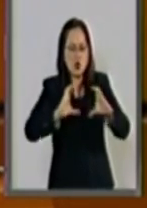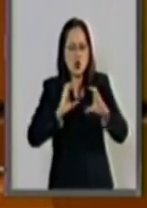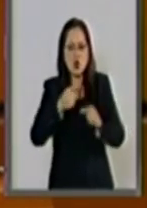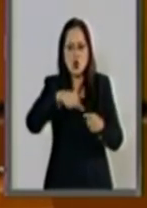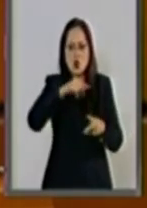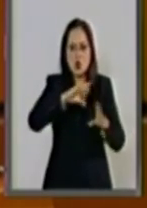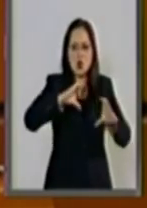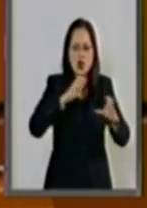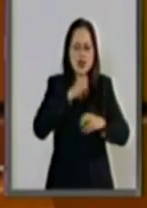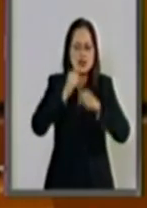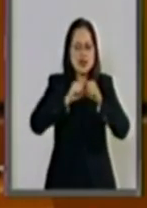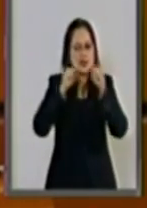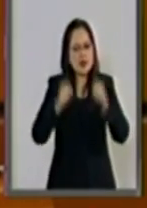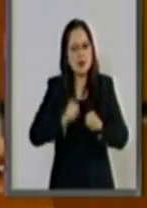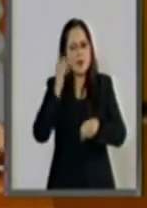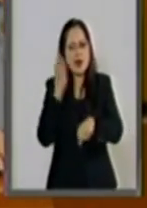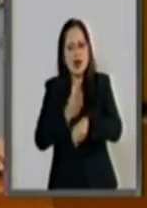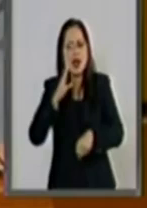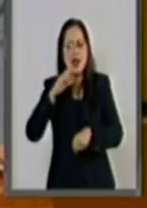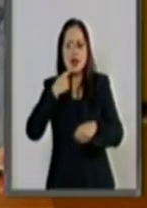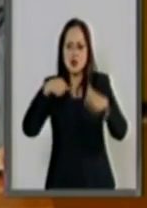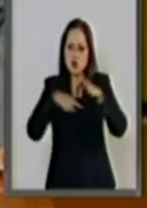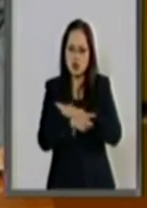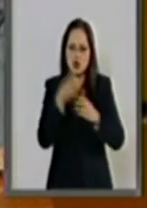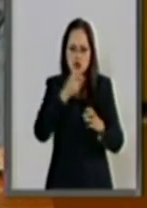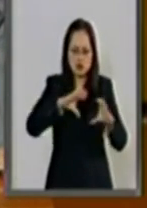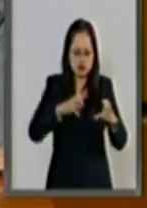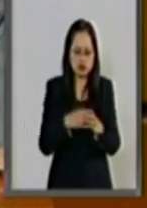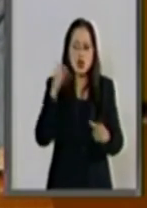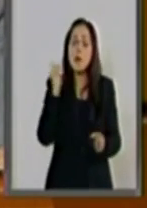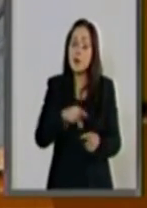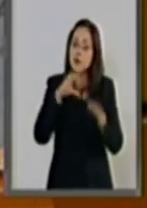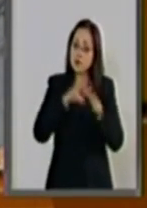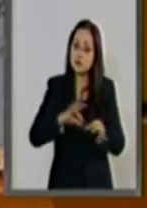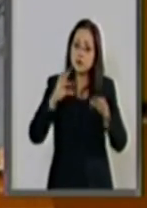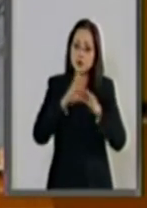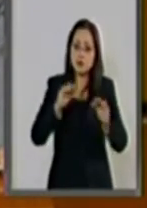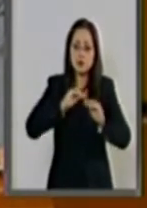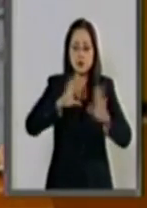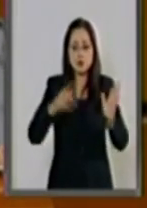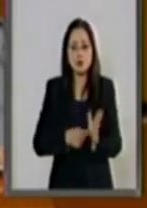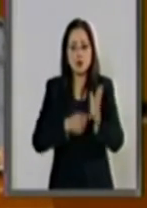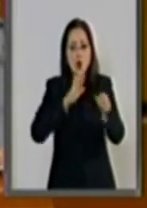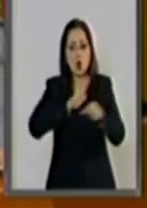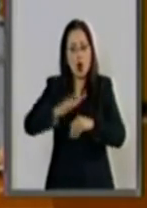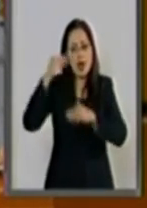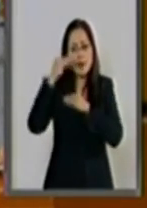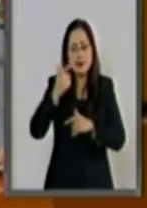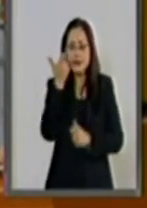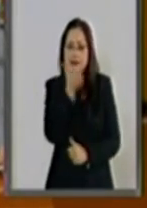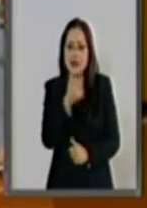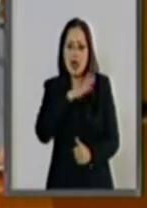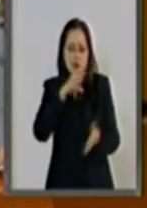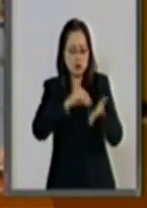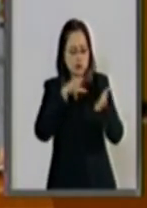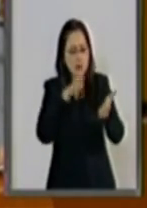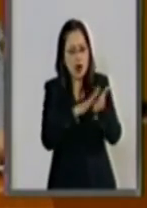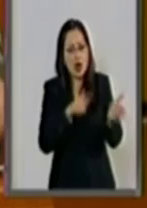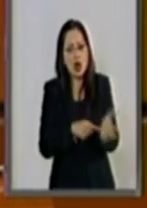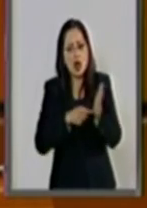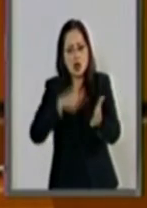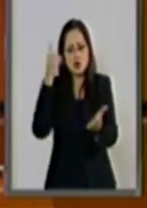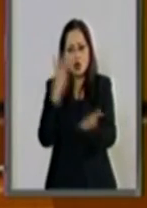para el sistema penal acusatorio y a la vez se especifica que los montos se deberán fijar exclusivamente